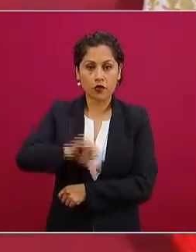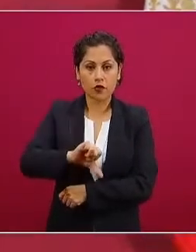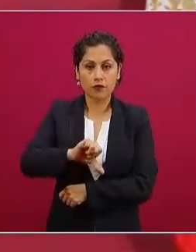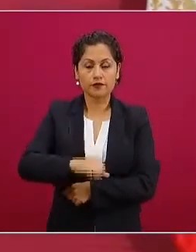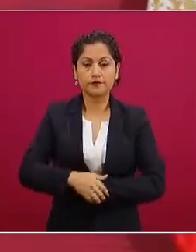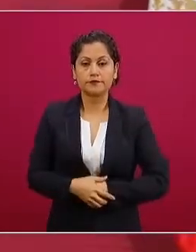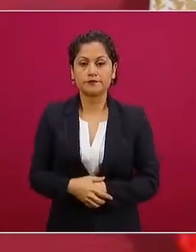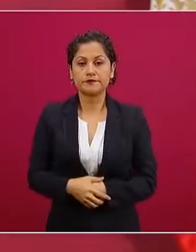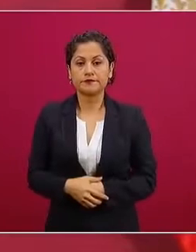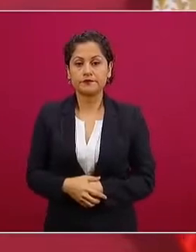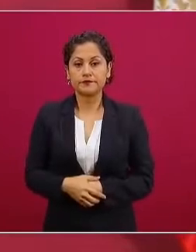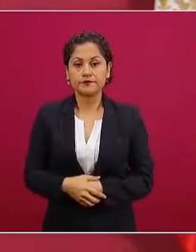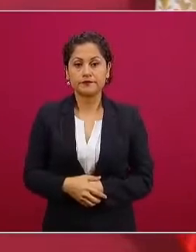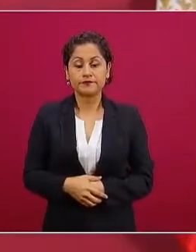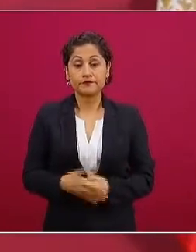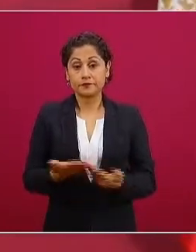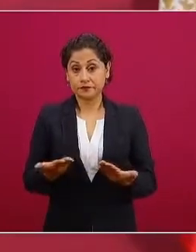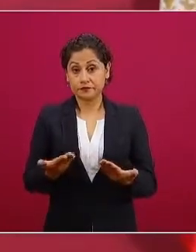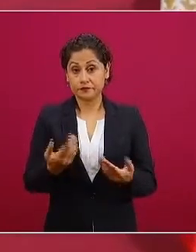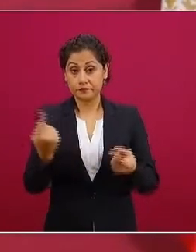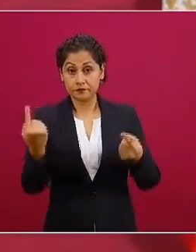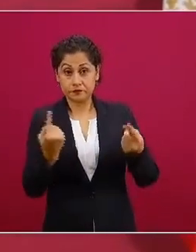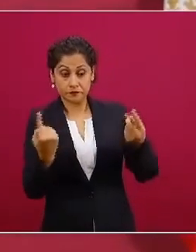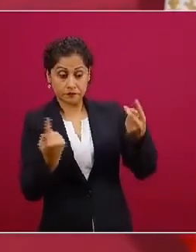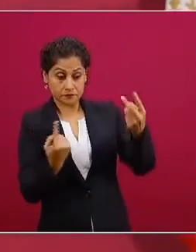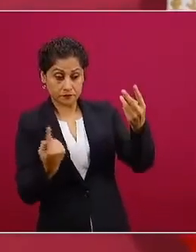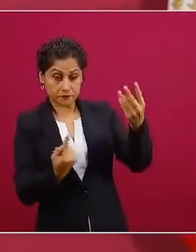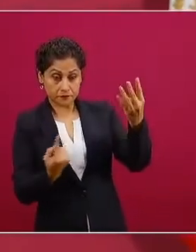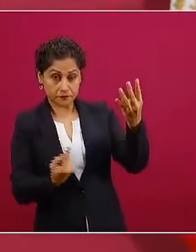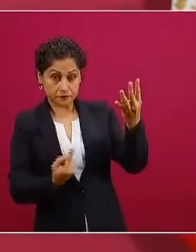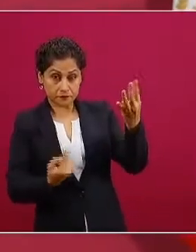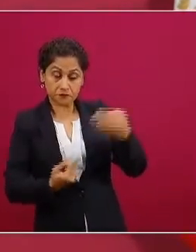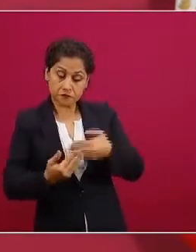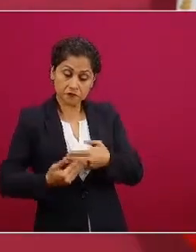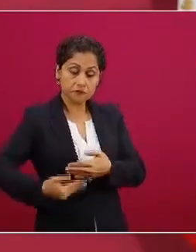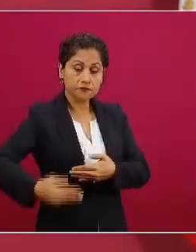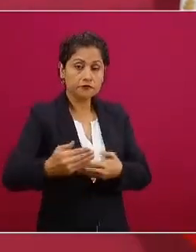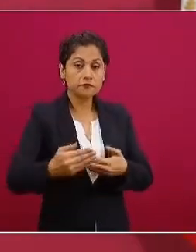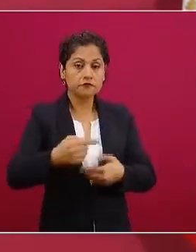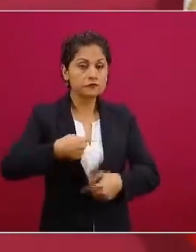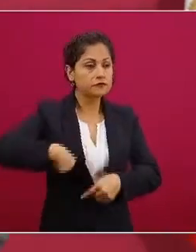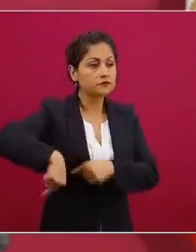Esto es lo que vamos a llevar a la práctica.